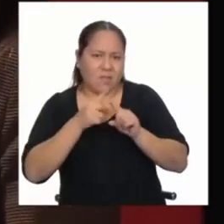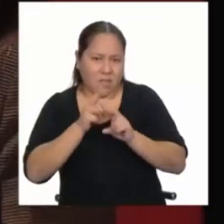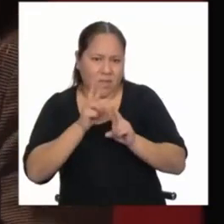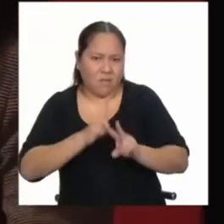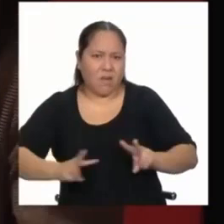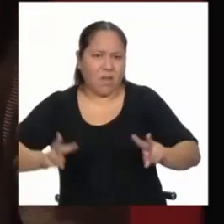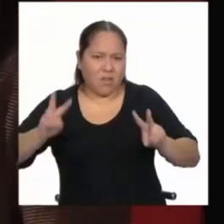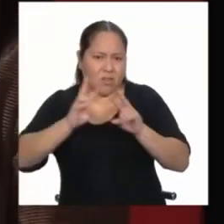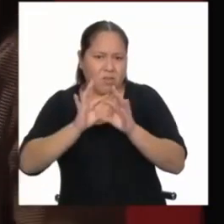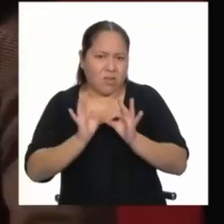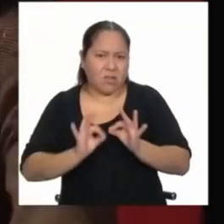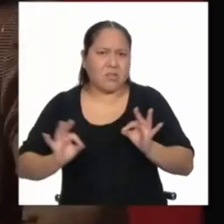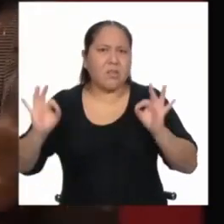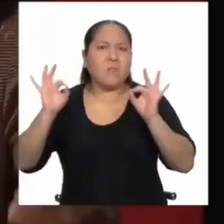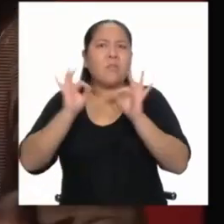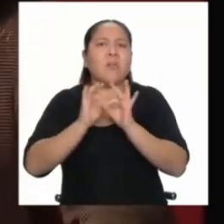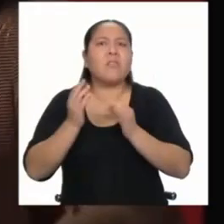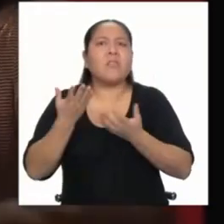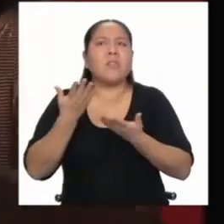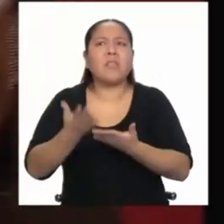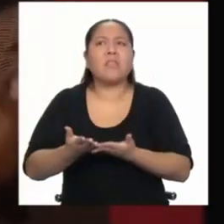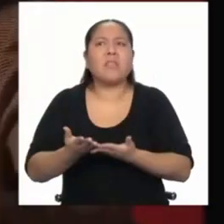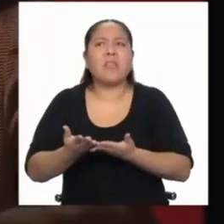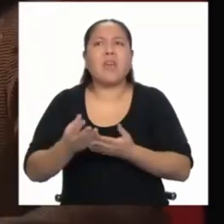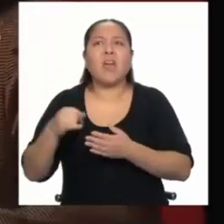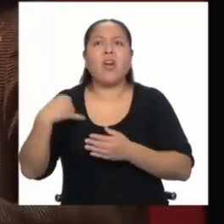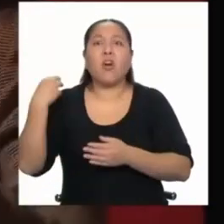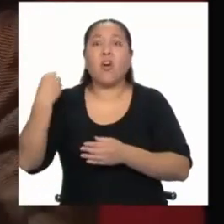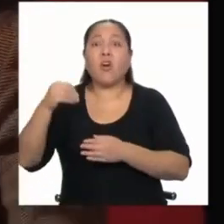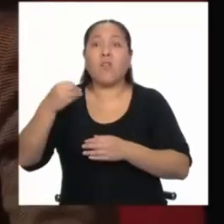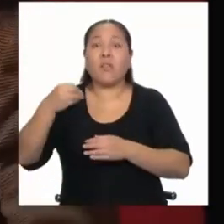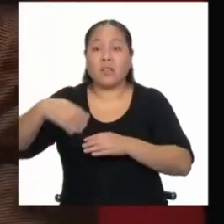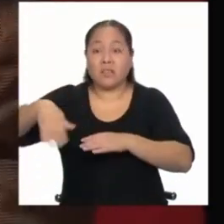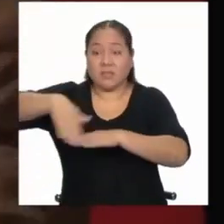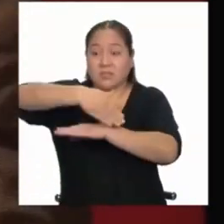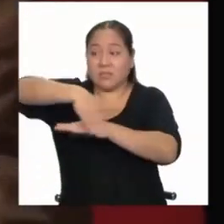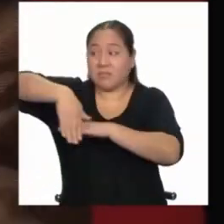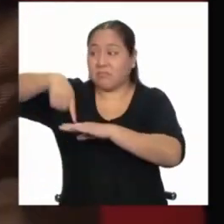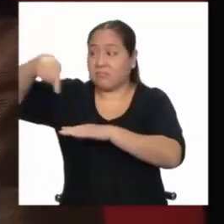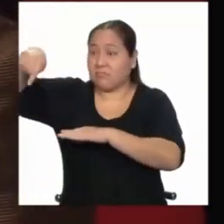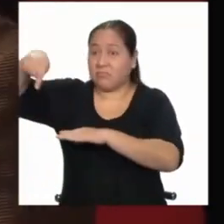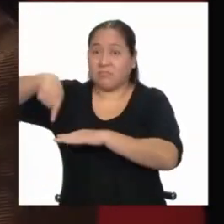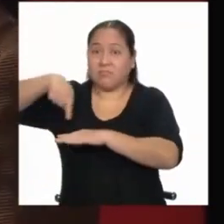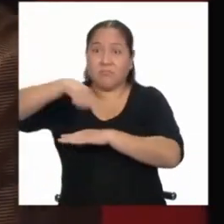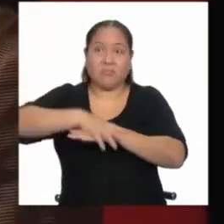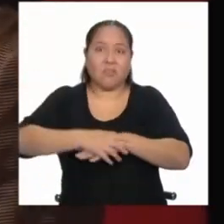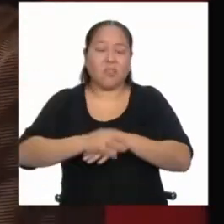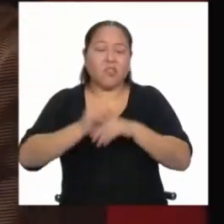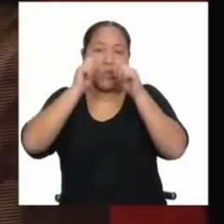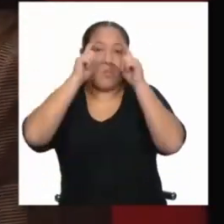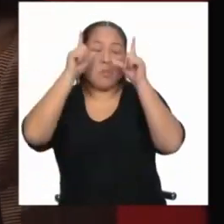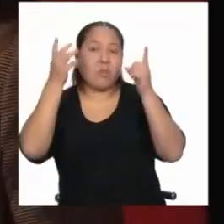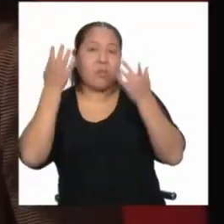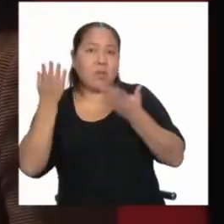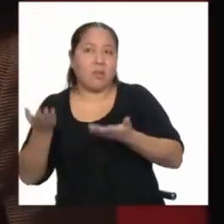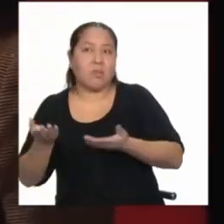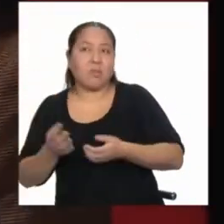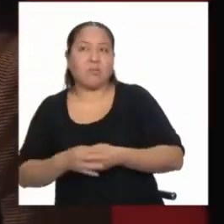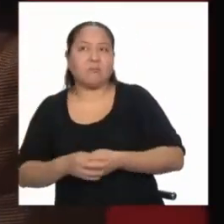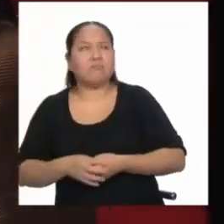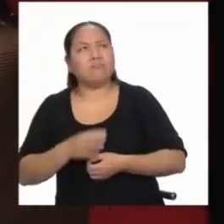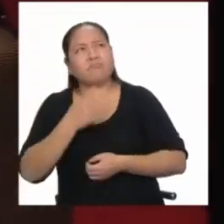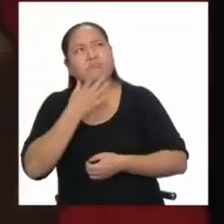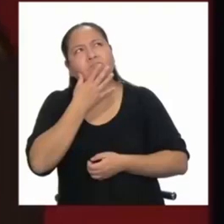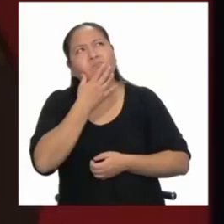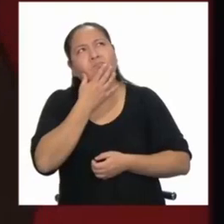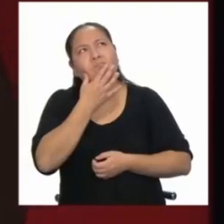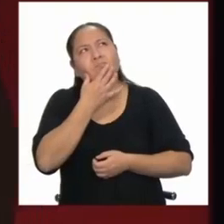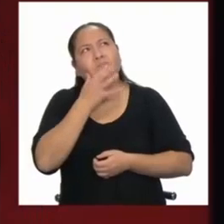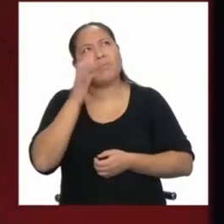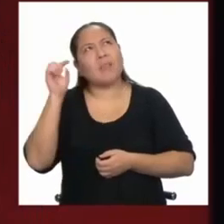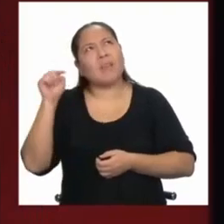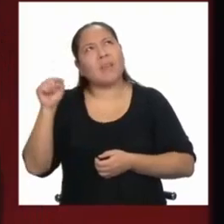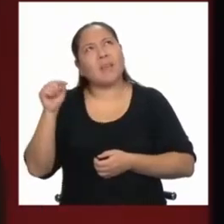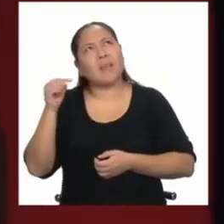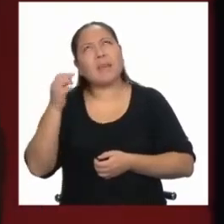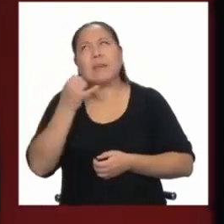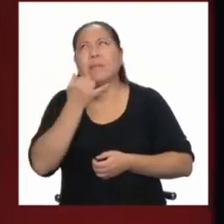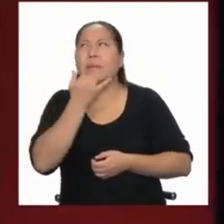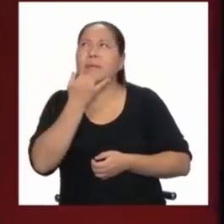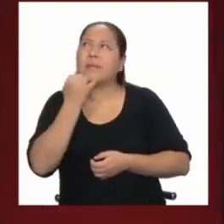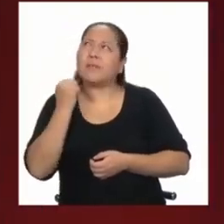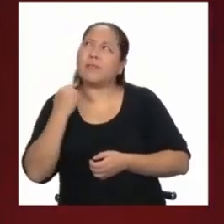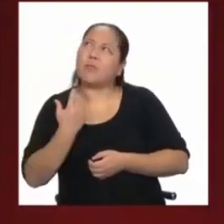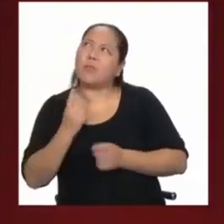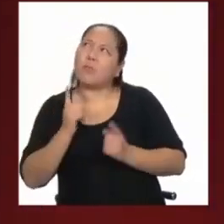increíbles en jóvenes del Bronx, de Brooklyn, ¿no? Era increíble lo que había pasado. Y dije, ¿qué pasaría si me acerco con ellos con algo